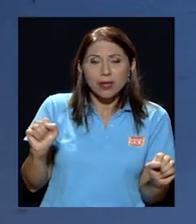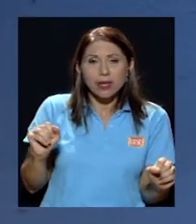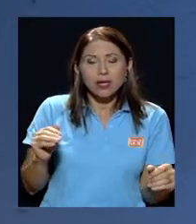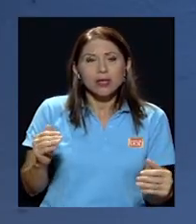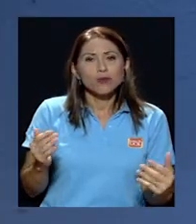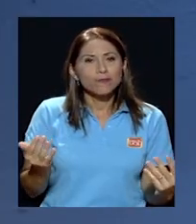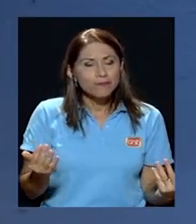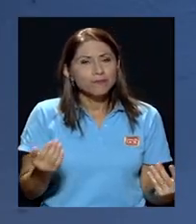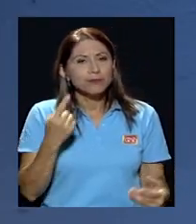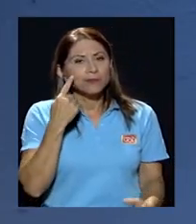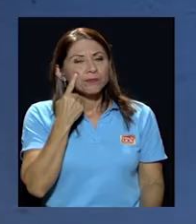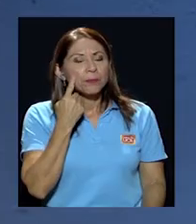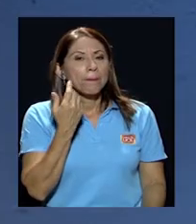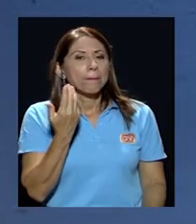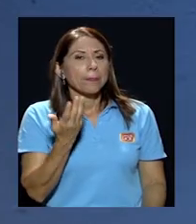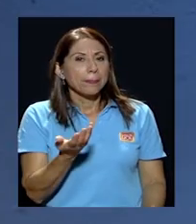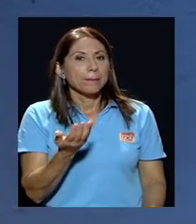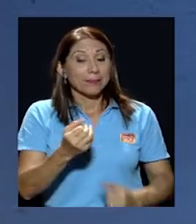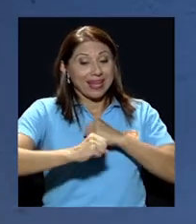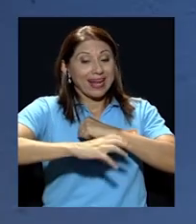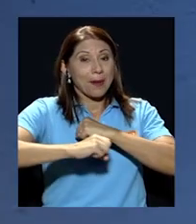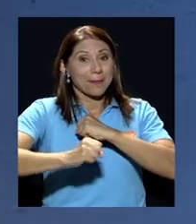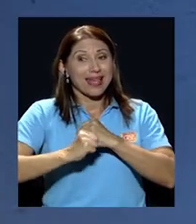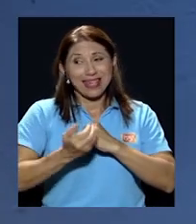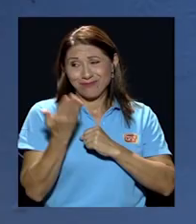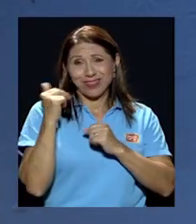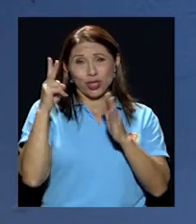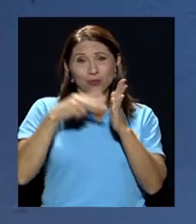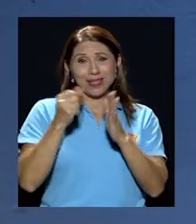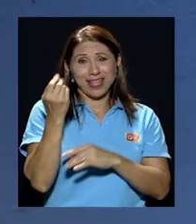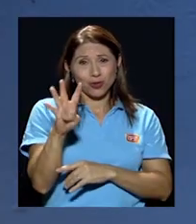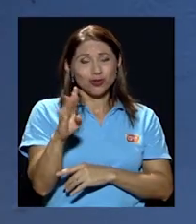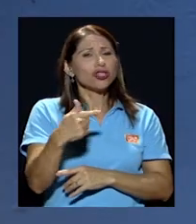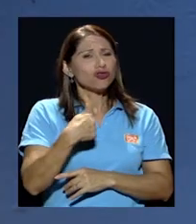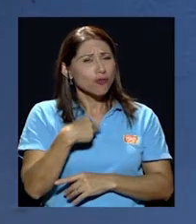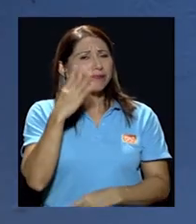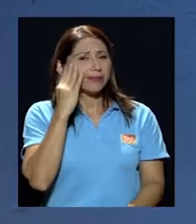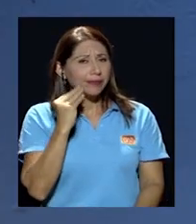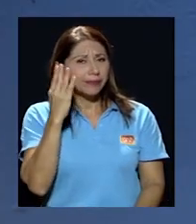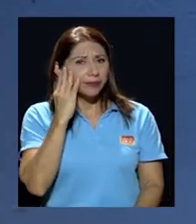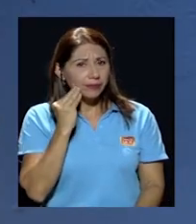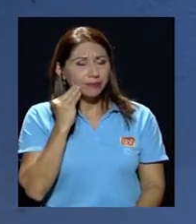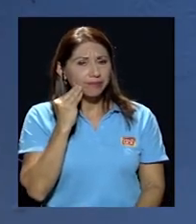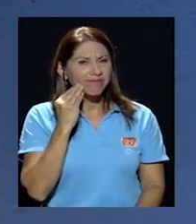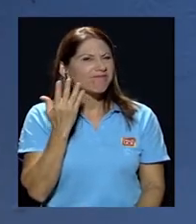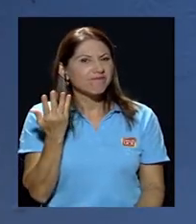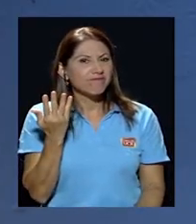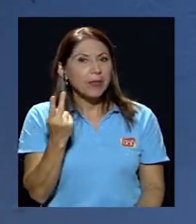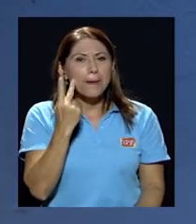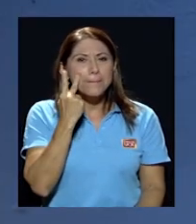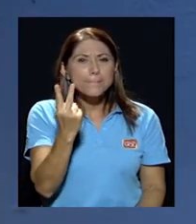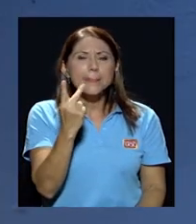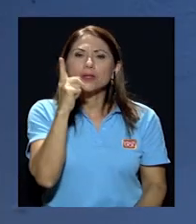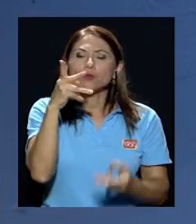es que en la campaña del 14 yo viví una experiencia y fue ver como un medio de